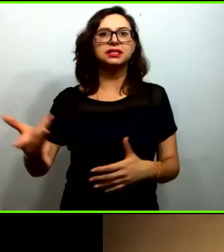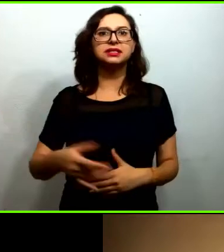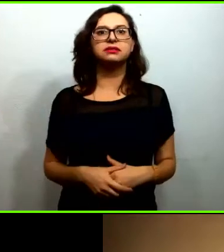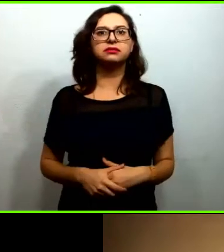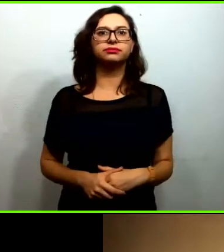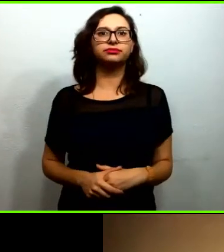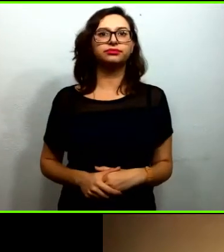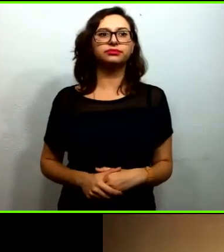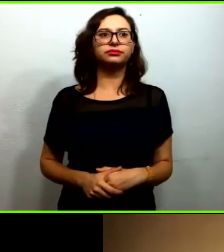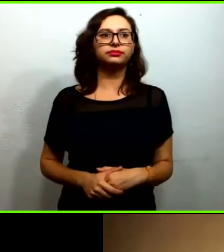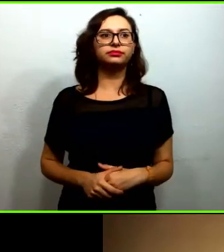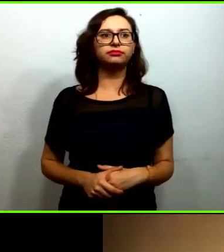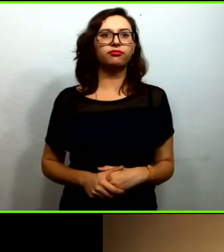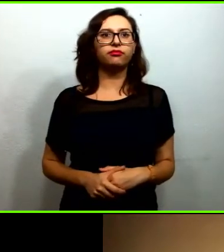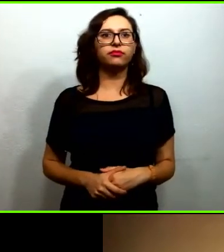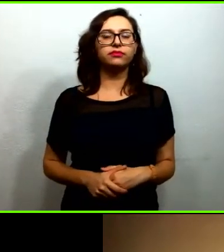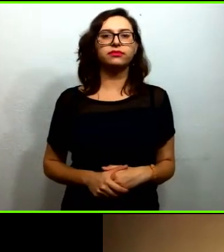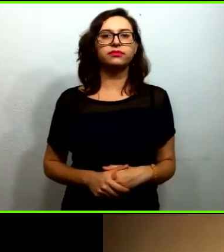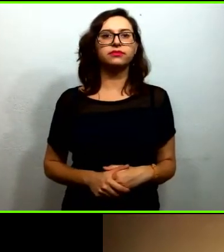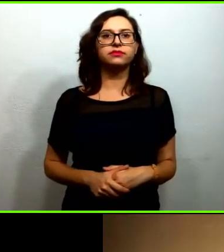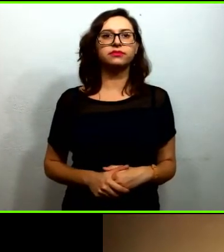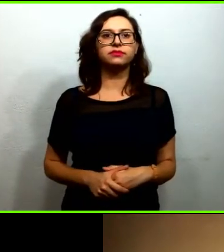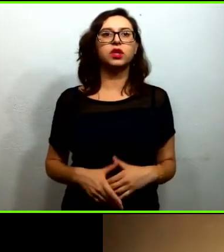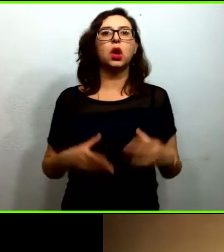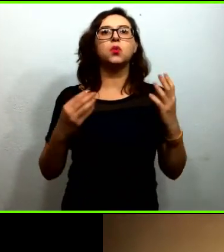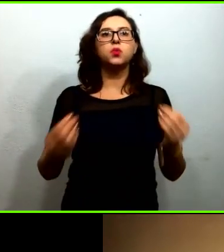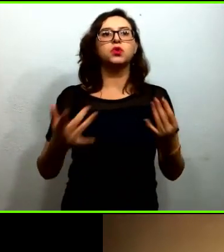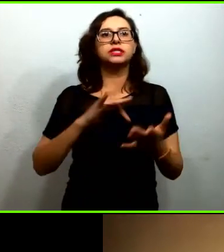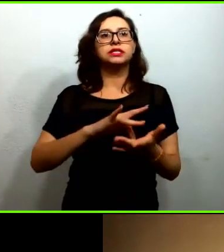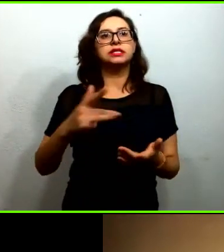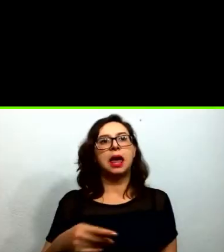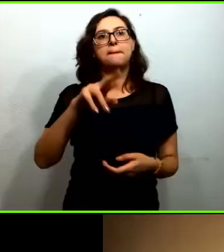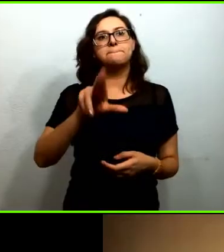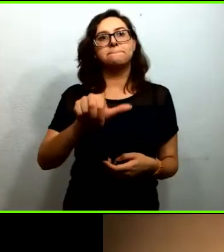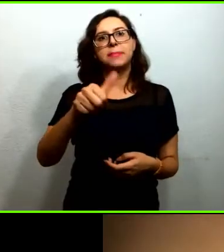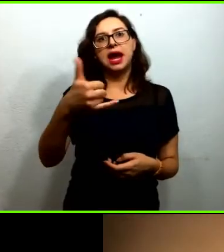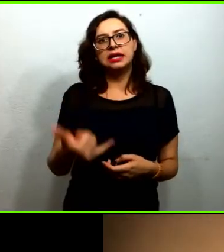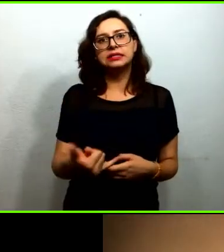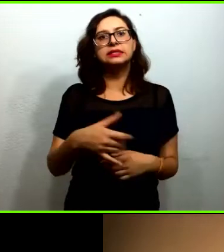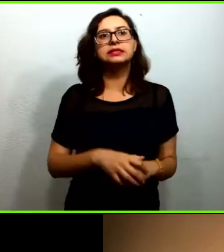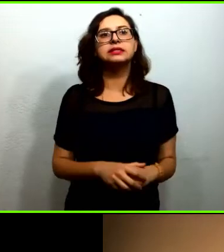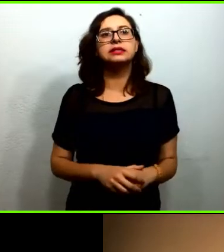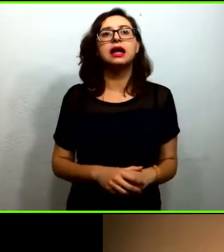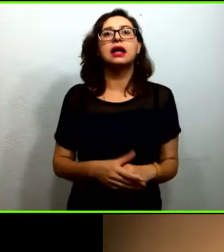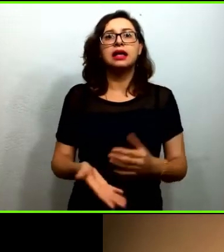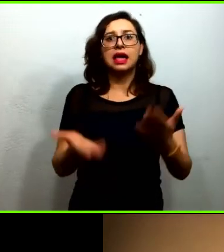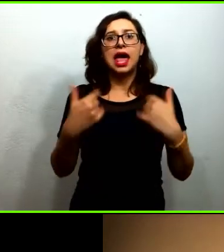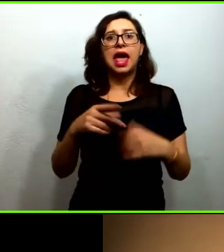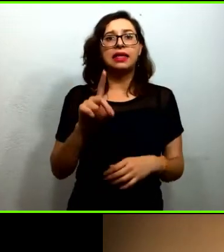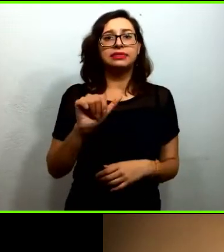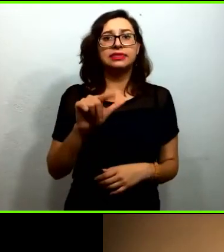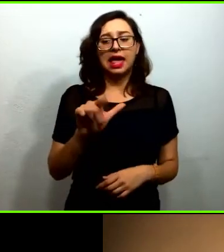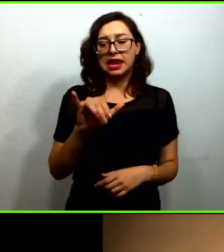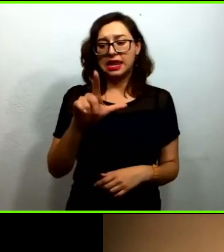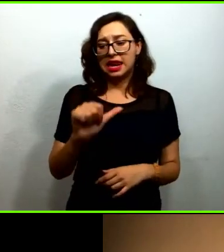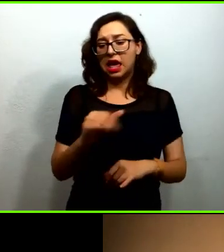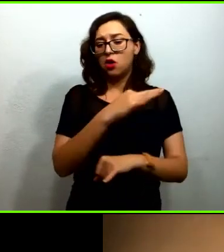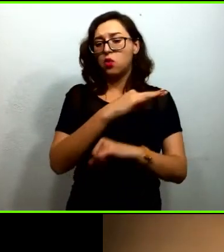Muchísimas gracias Marín Dalila ¿Quieres compartir con nosotros tu reflexión final?